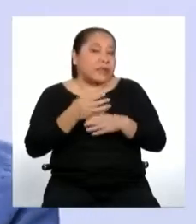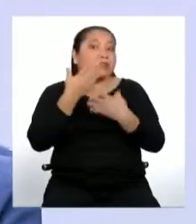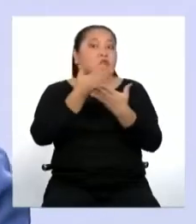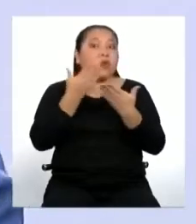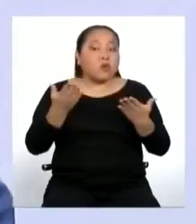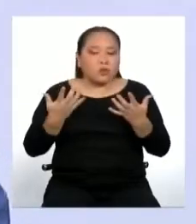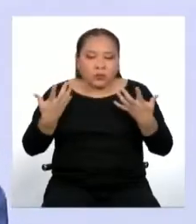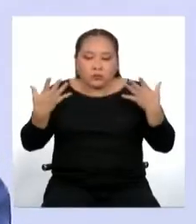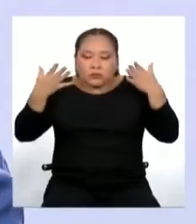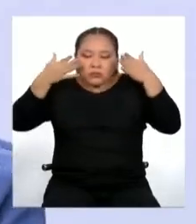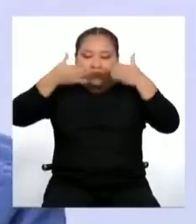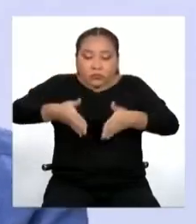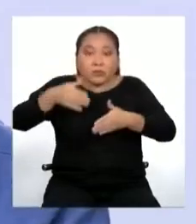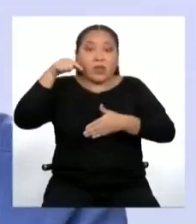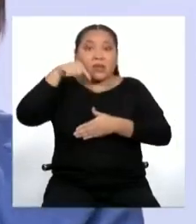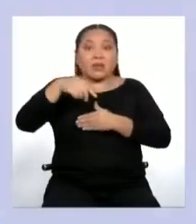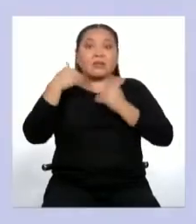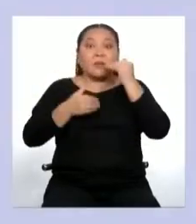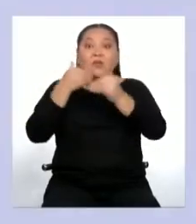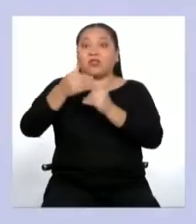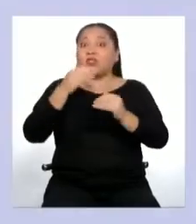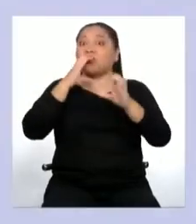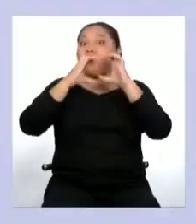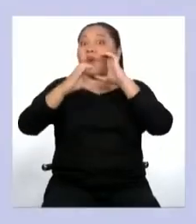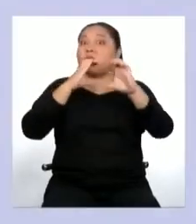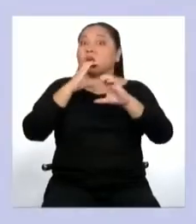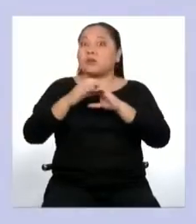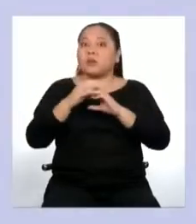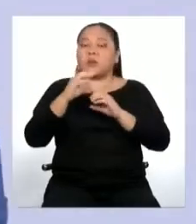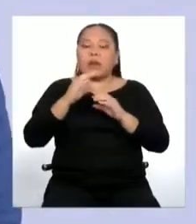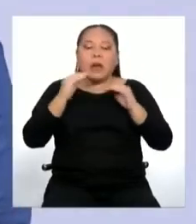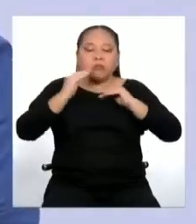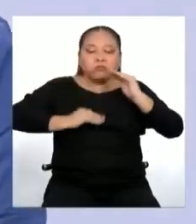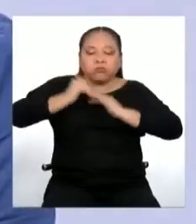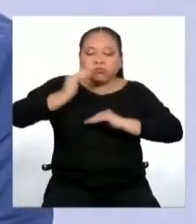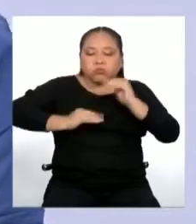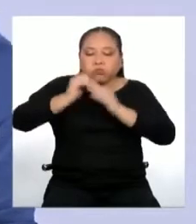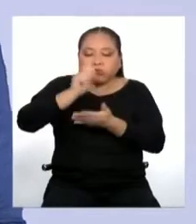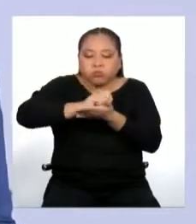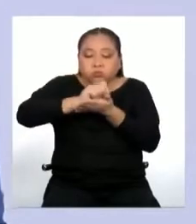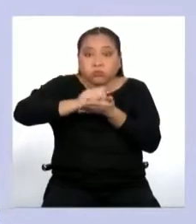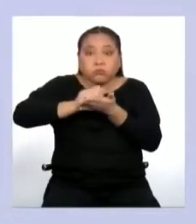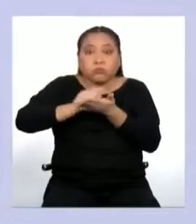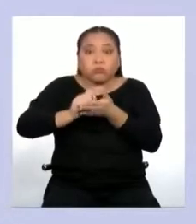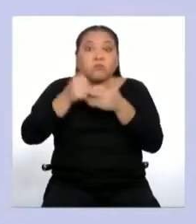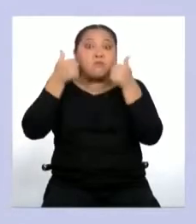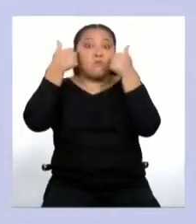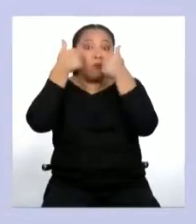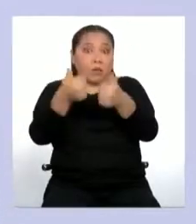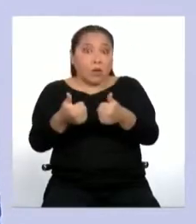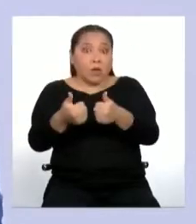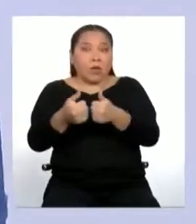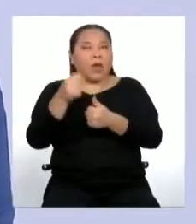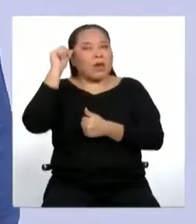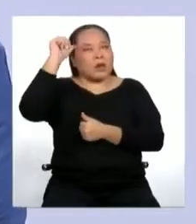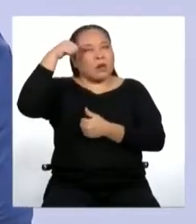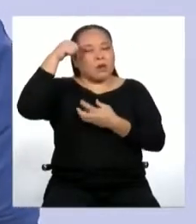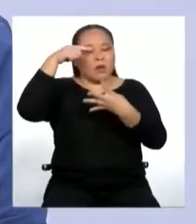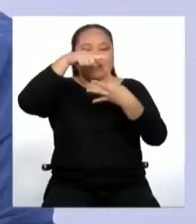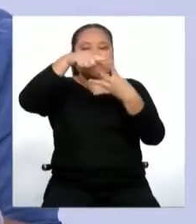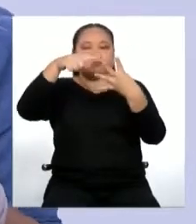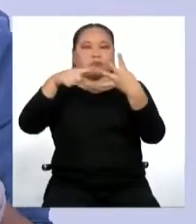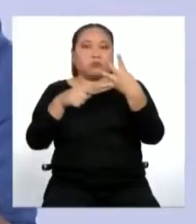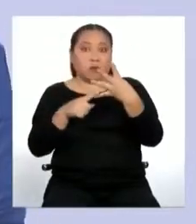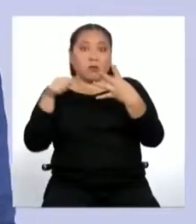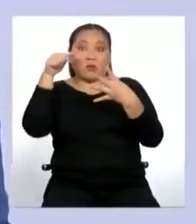intervienen en el proceso comunicativo. Para construir un texto de calidad es necesario tener en cuenta los cuatro elementos que